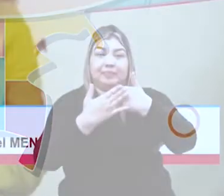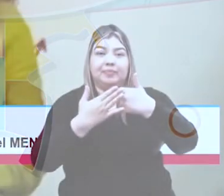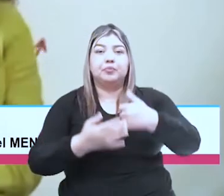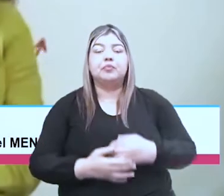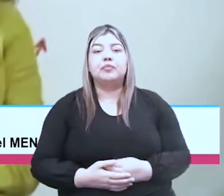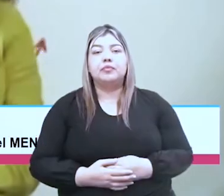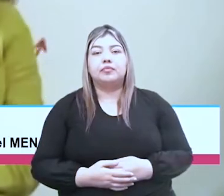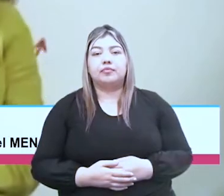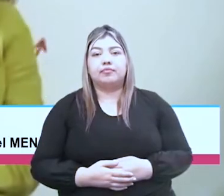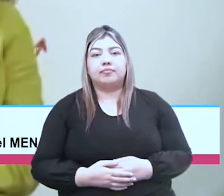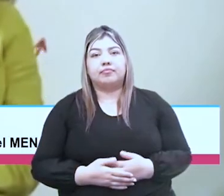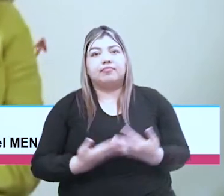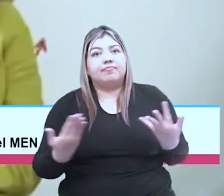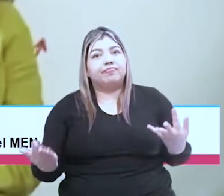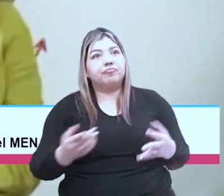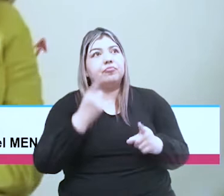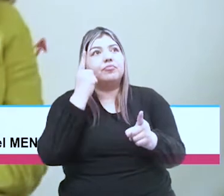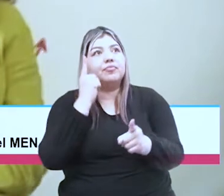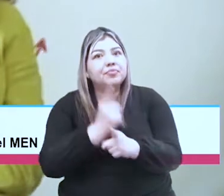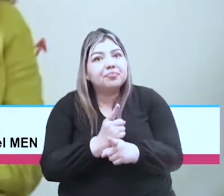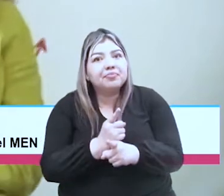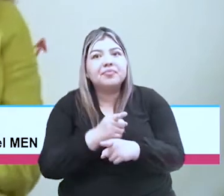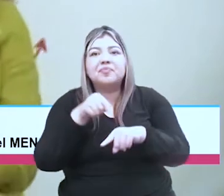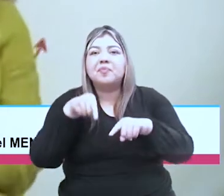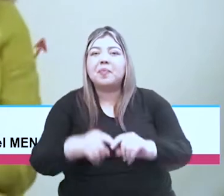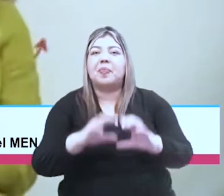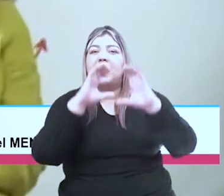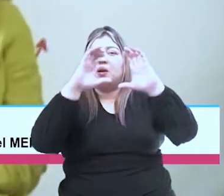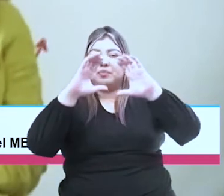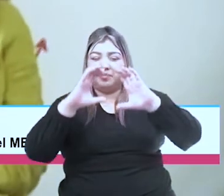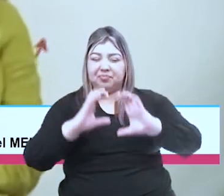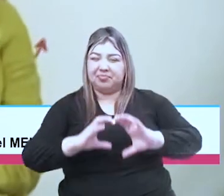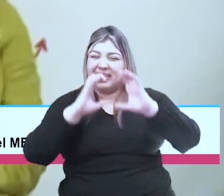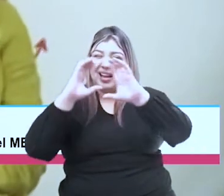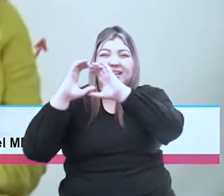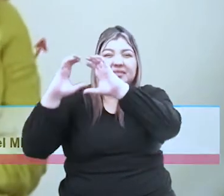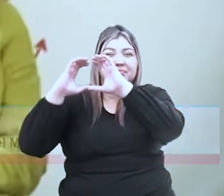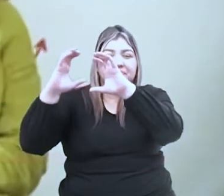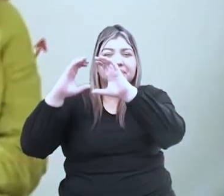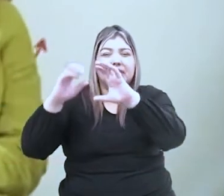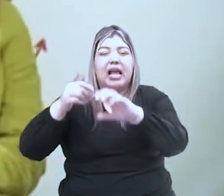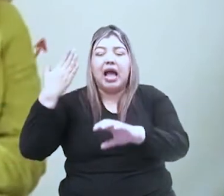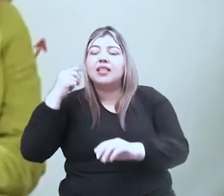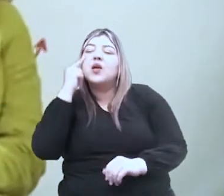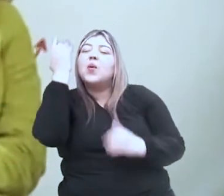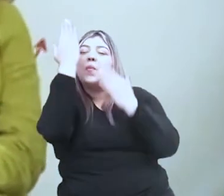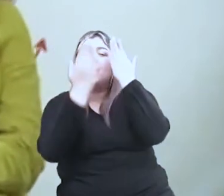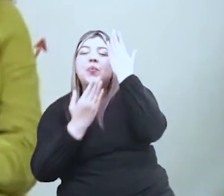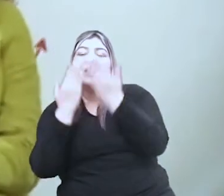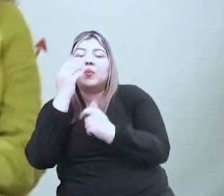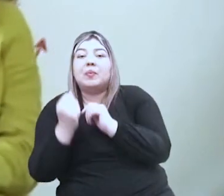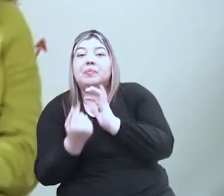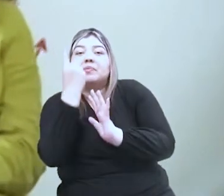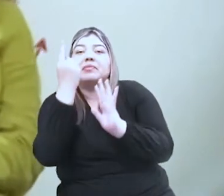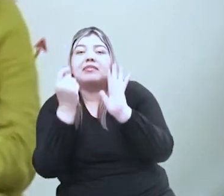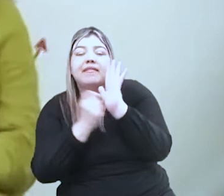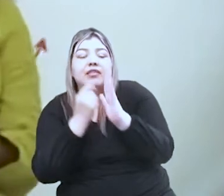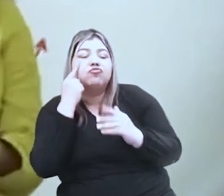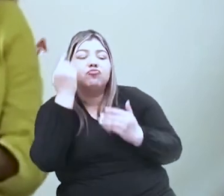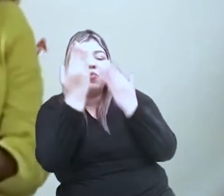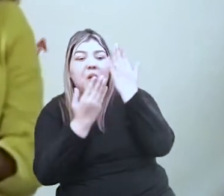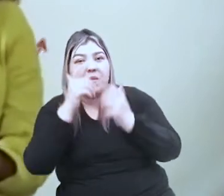Fue aquí, en Caquetá, que se hizo el primer piloto de evaluar para avanzar, reconociendo la diversidad